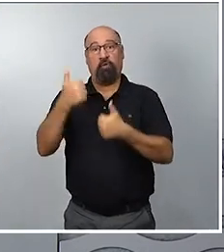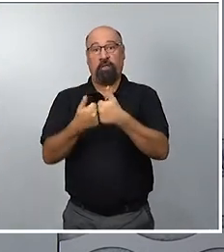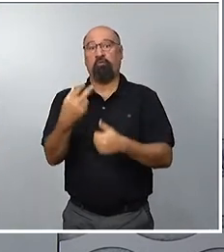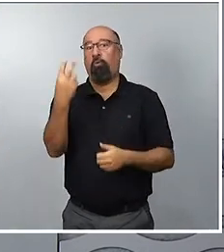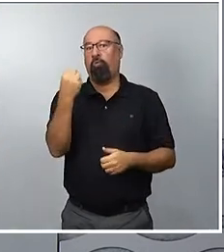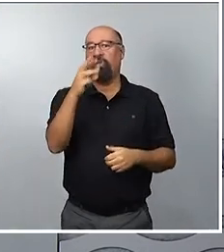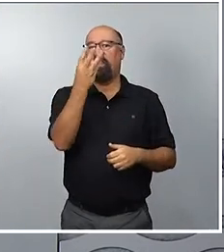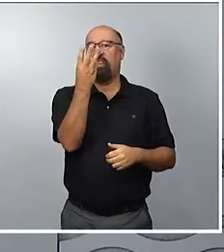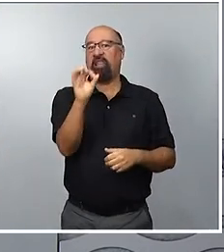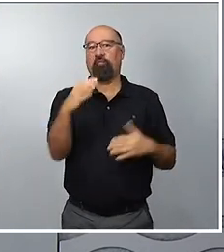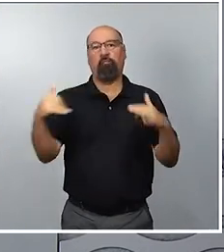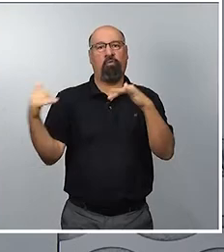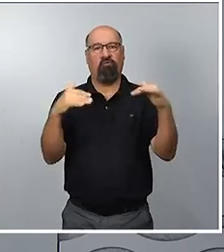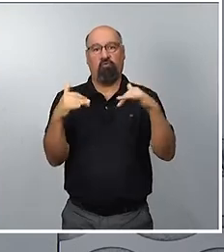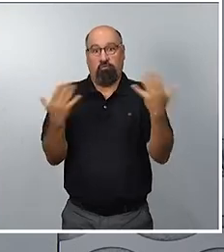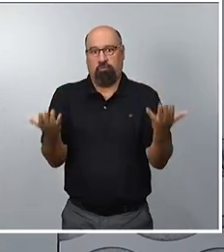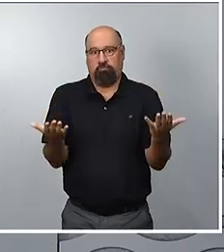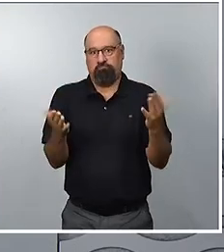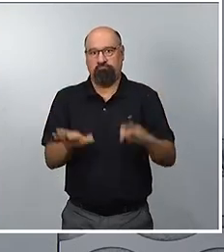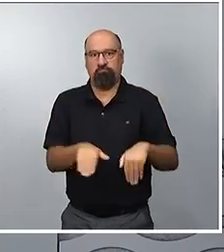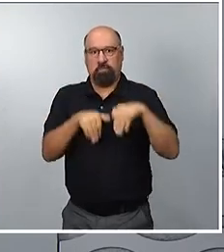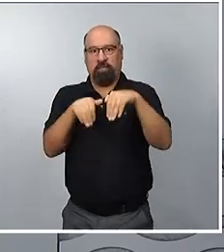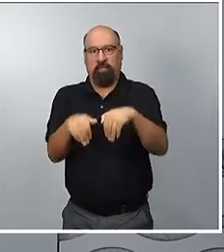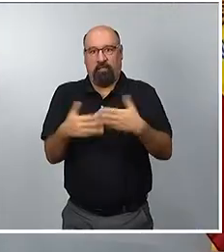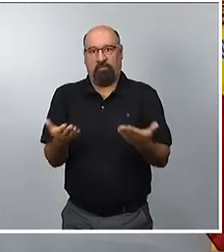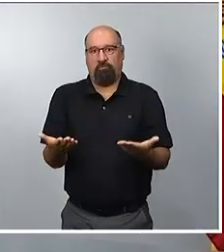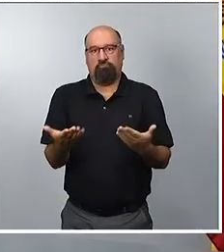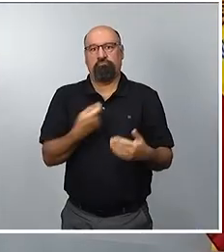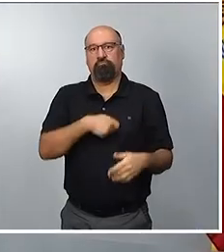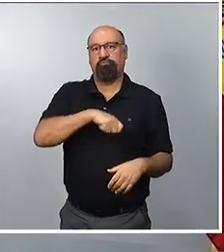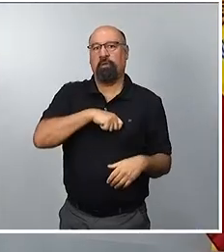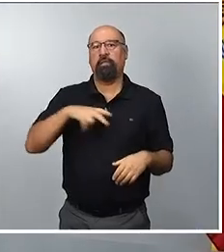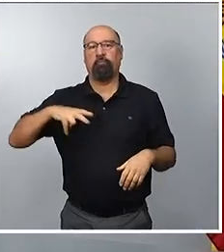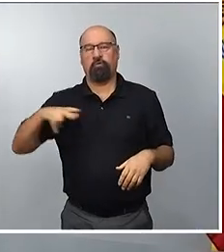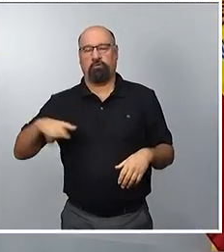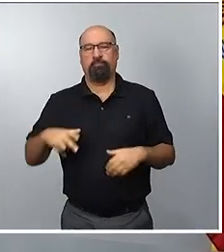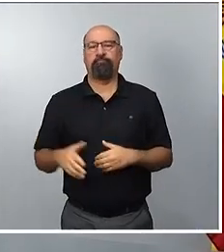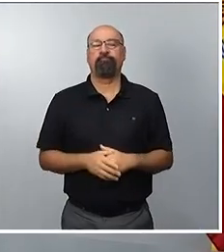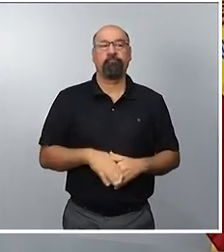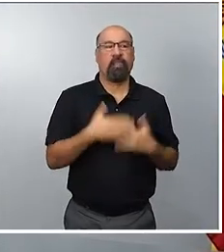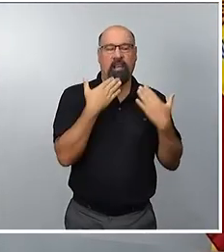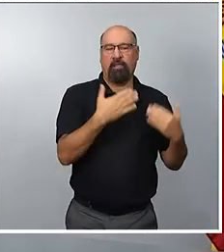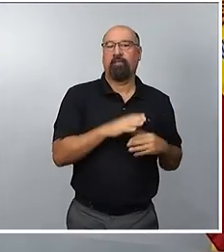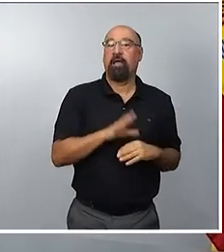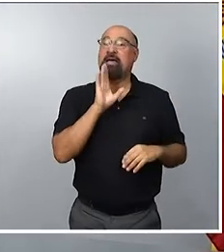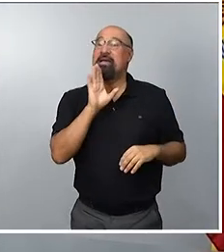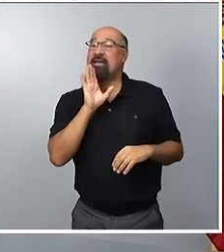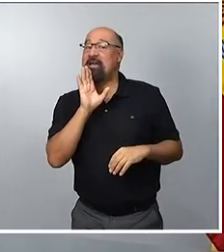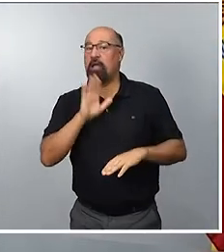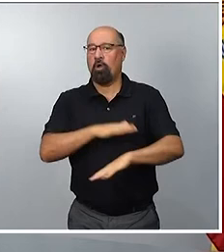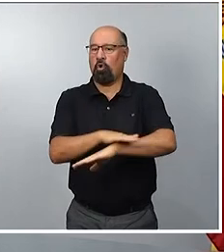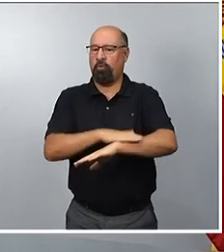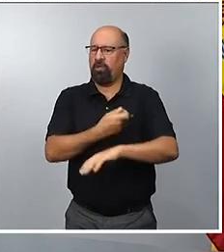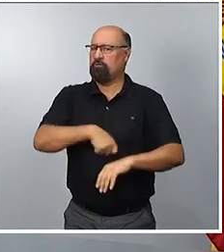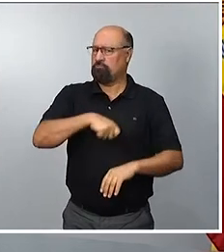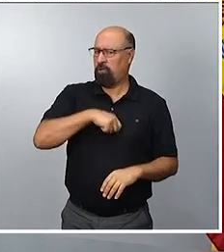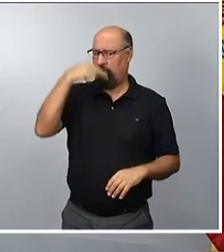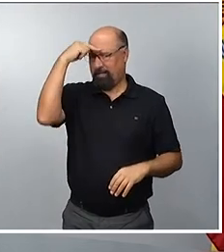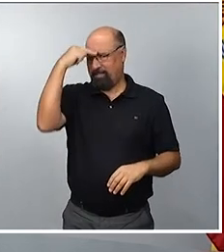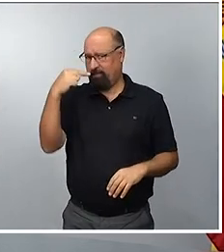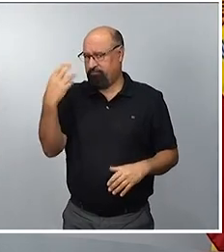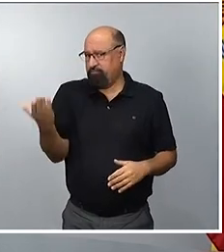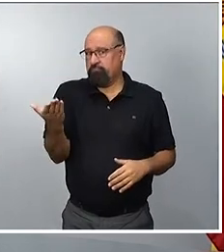vamos a soltar. Gracias, ministro. Raúl, le indicaba antes, el gobierno respeta, por supuesto,